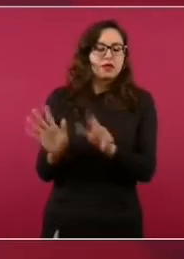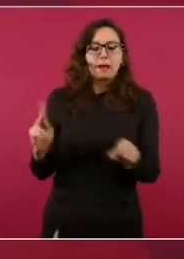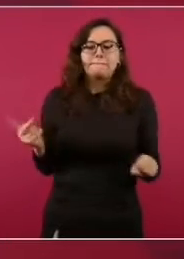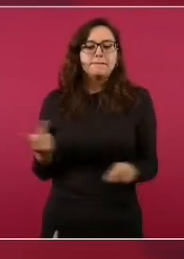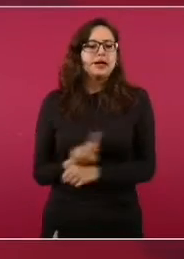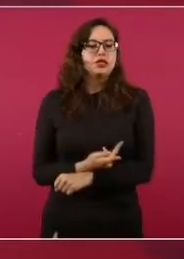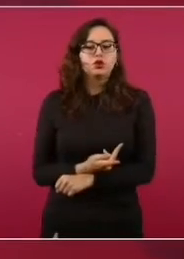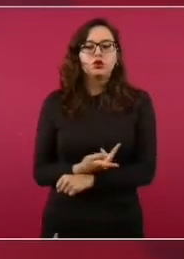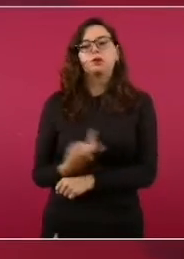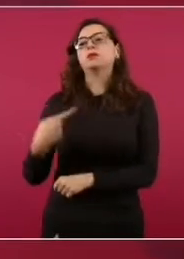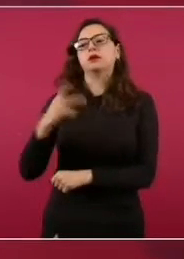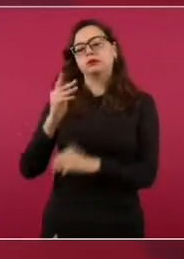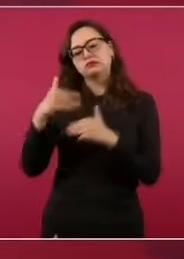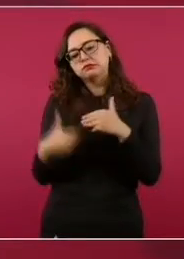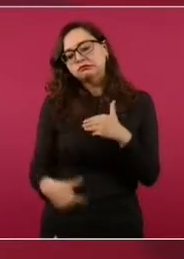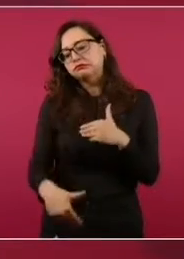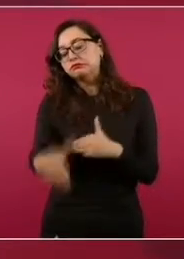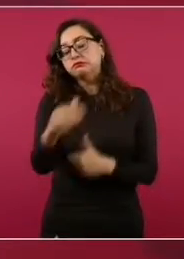normal.